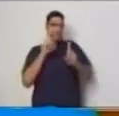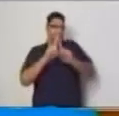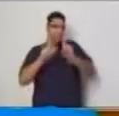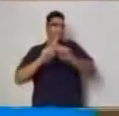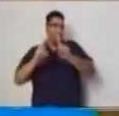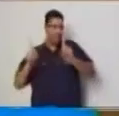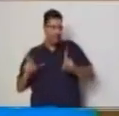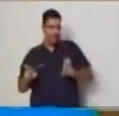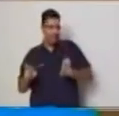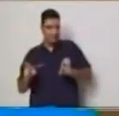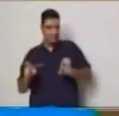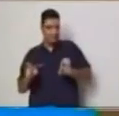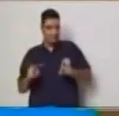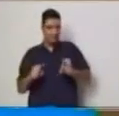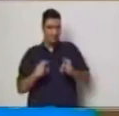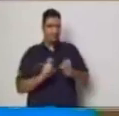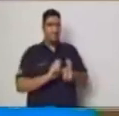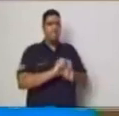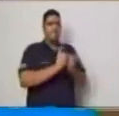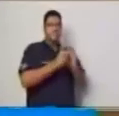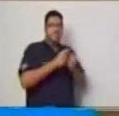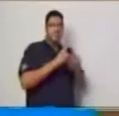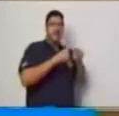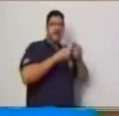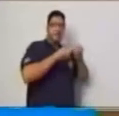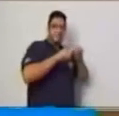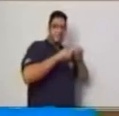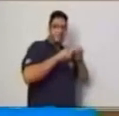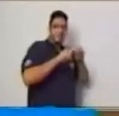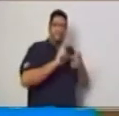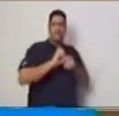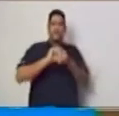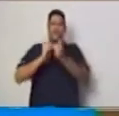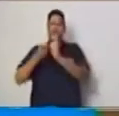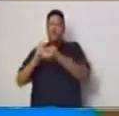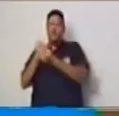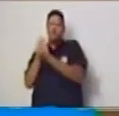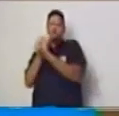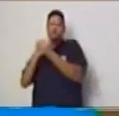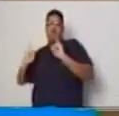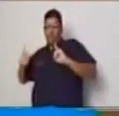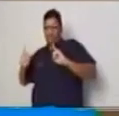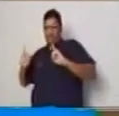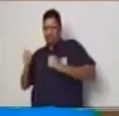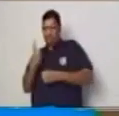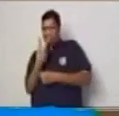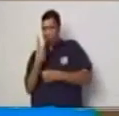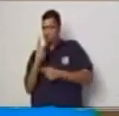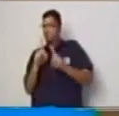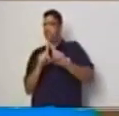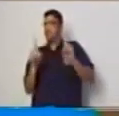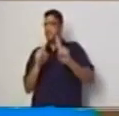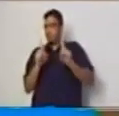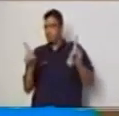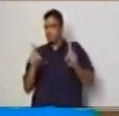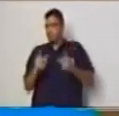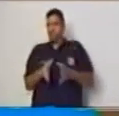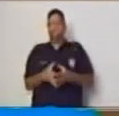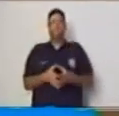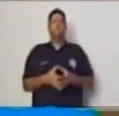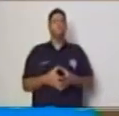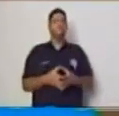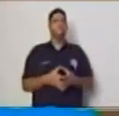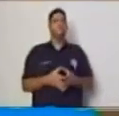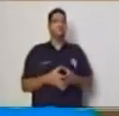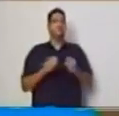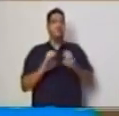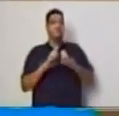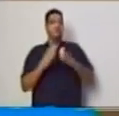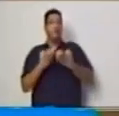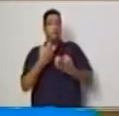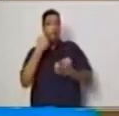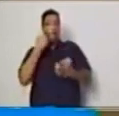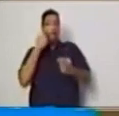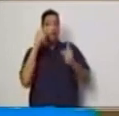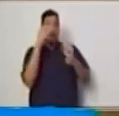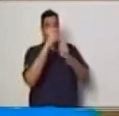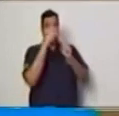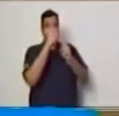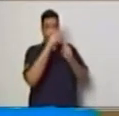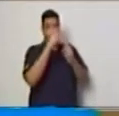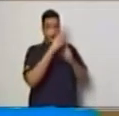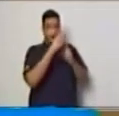afecto acá en la variable dependiente. Y por eso coloco la palabra